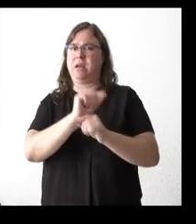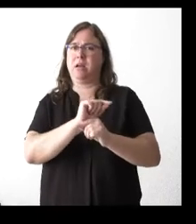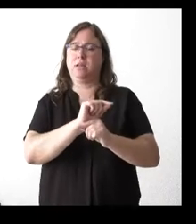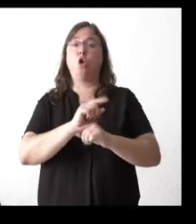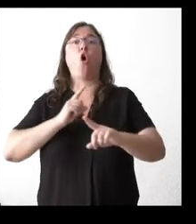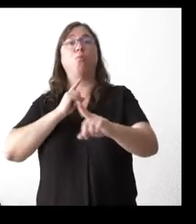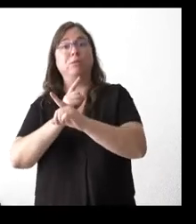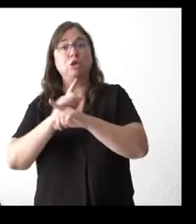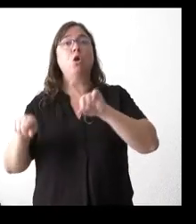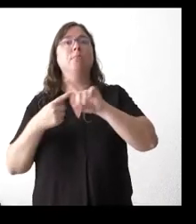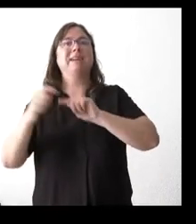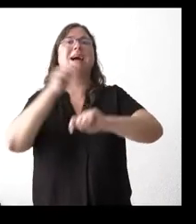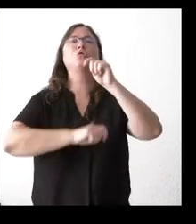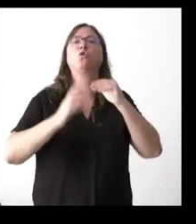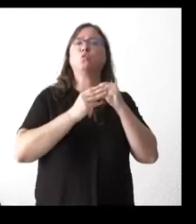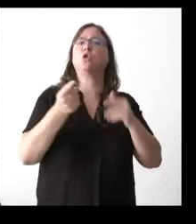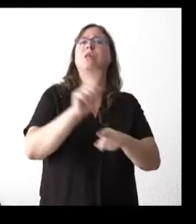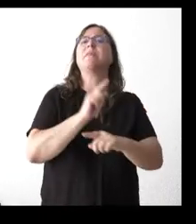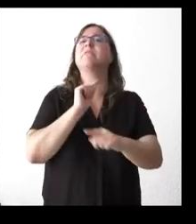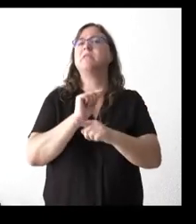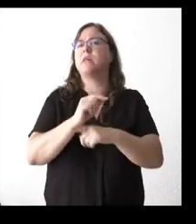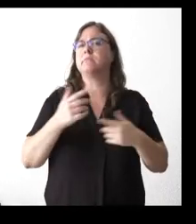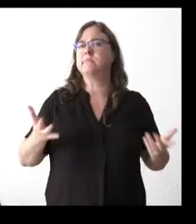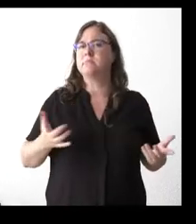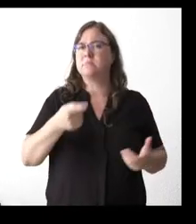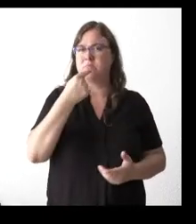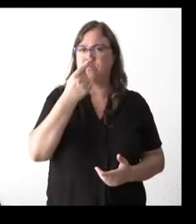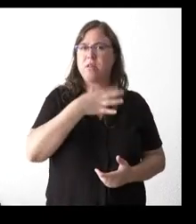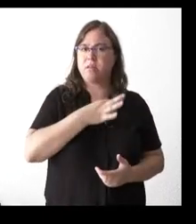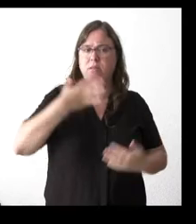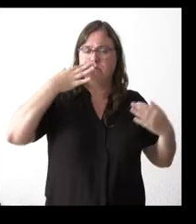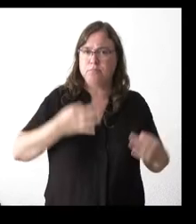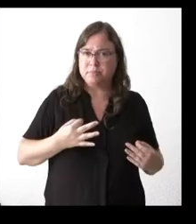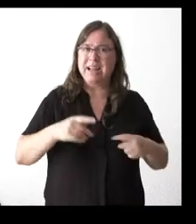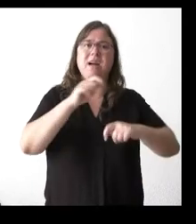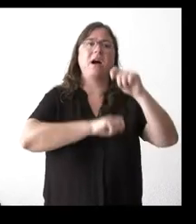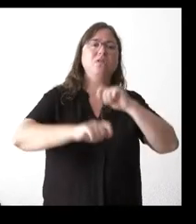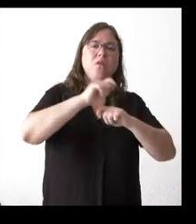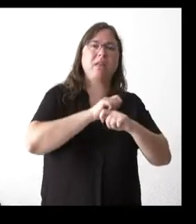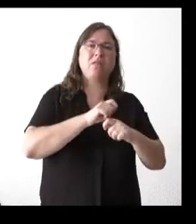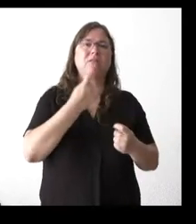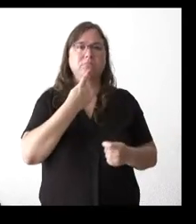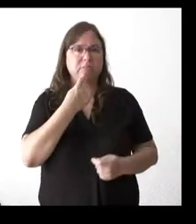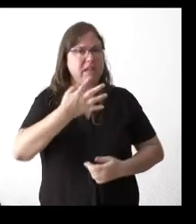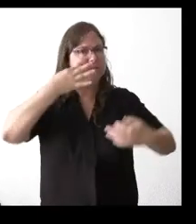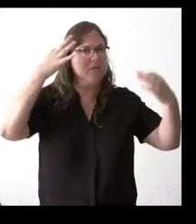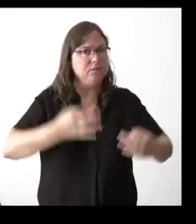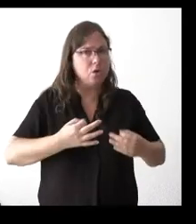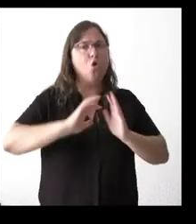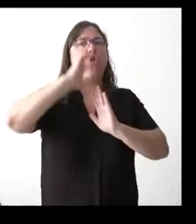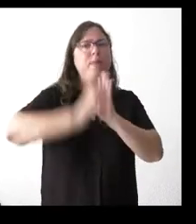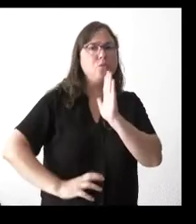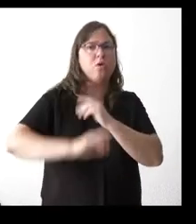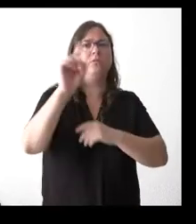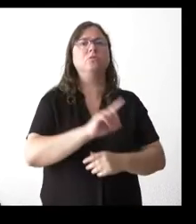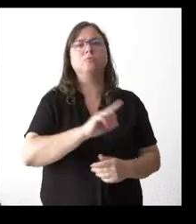asociaciones de usuarios. Yo no sé si usted puede garantizar de alguna manera a las asociaciones de usuarios que se va a aplicar ese descuento, que se va